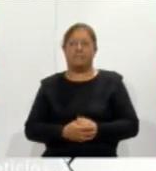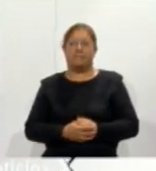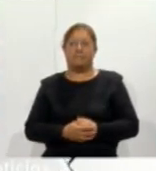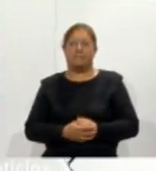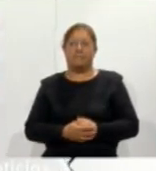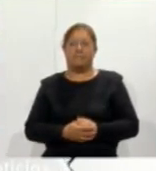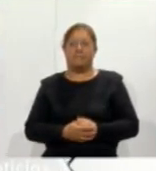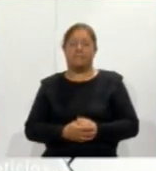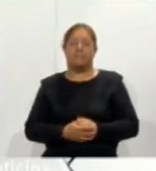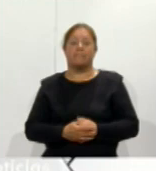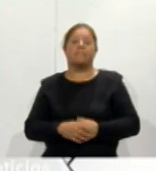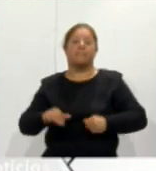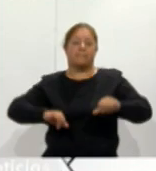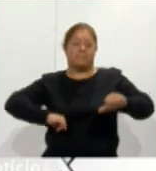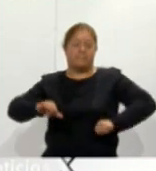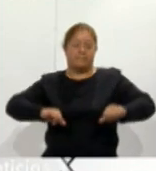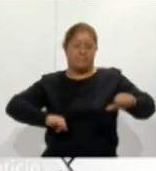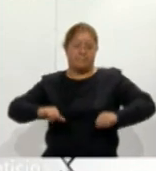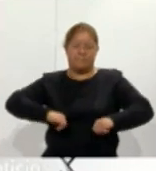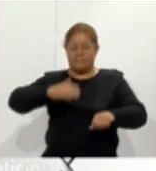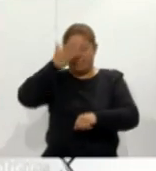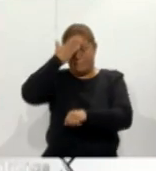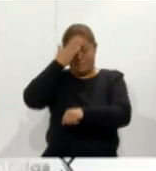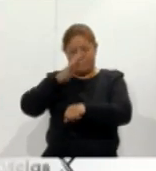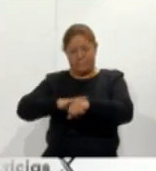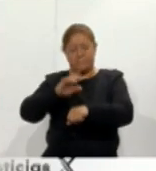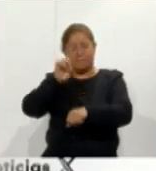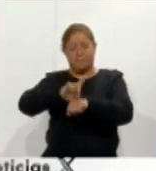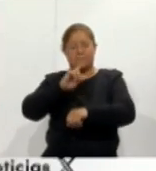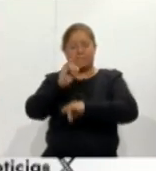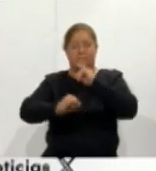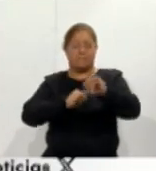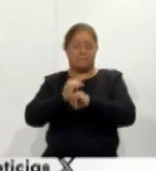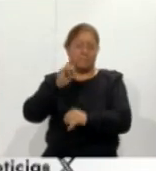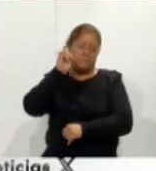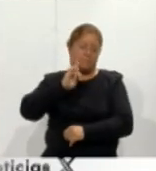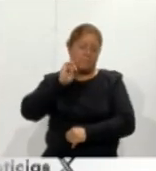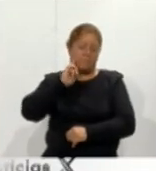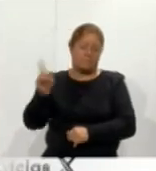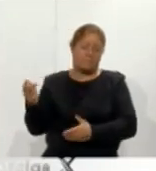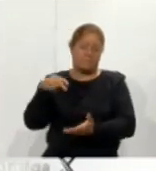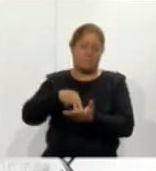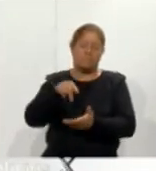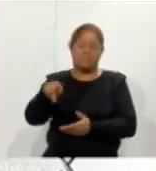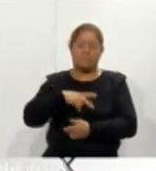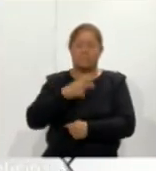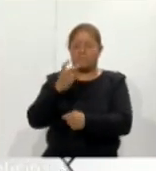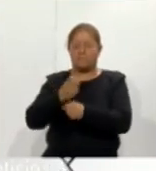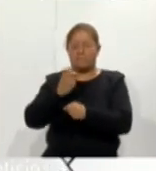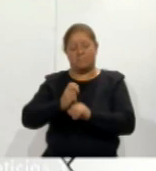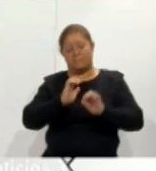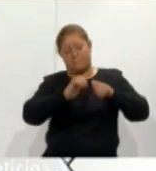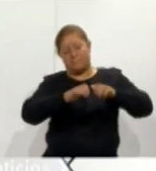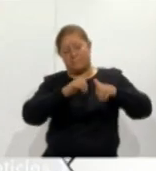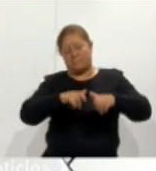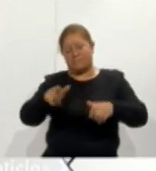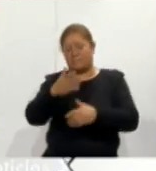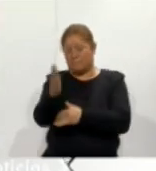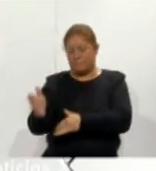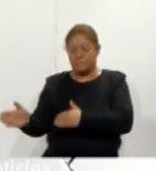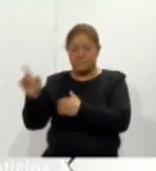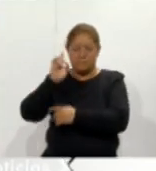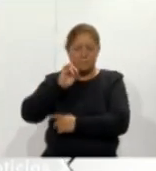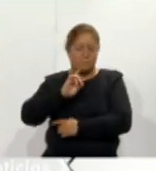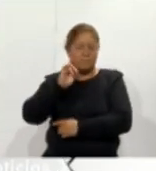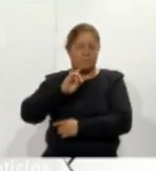Como parte de las actividades por la conmemoración del Día Internacional de la Mujer se presentó segunda edición del tentadero público que se realizará